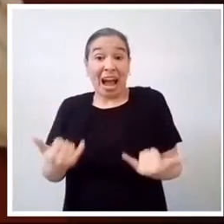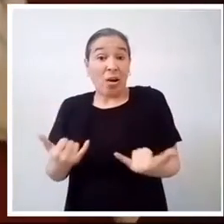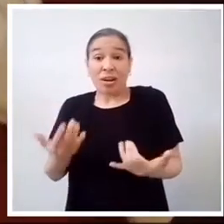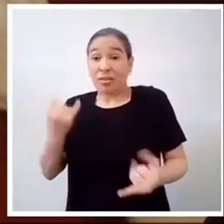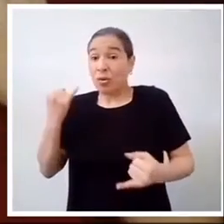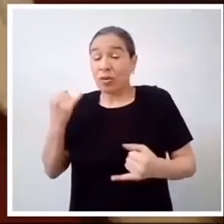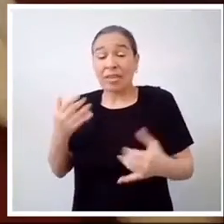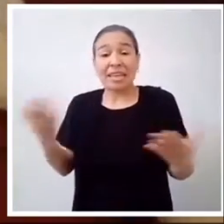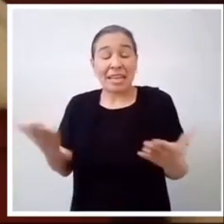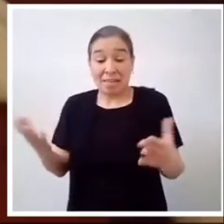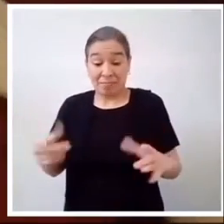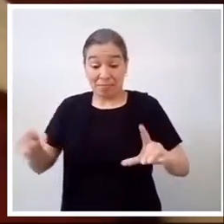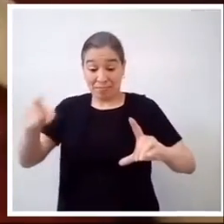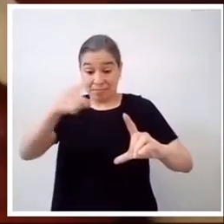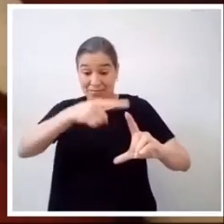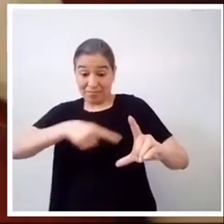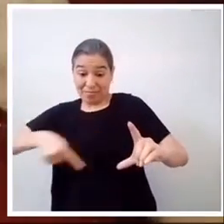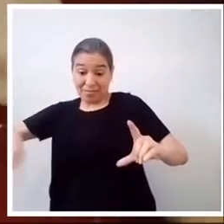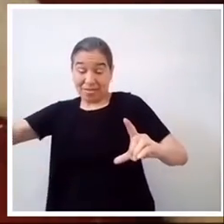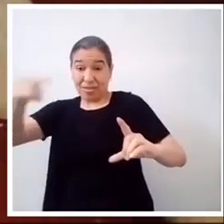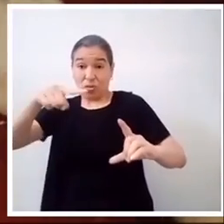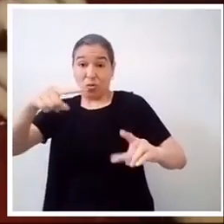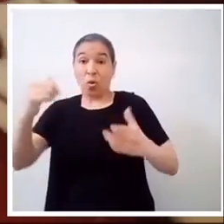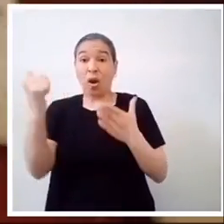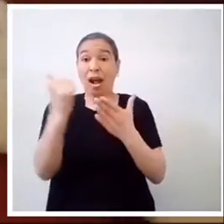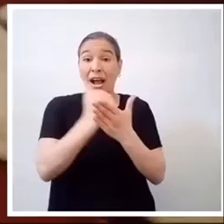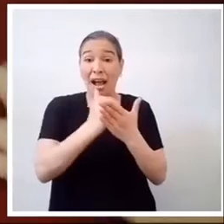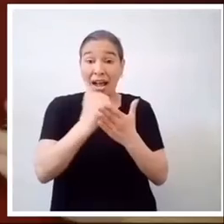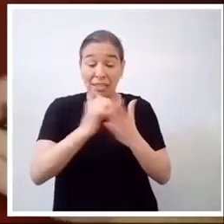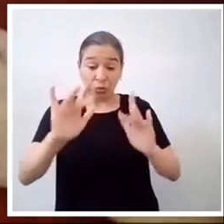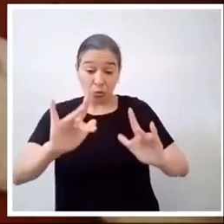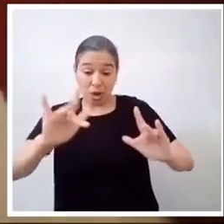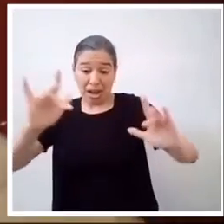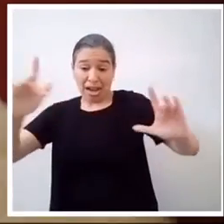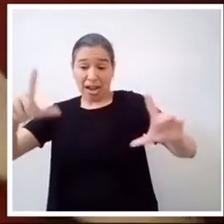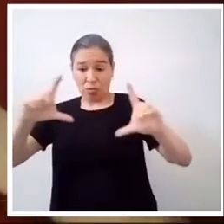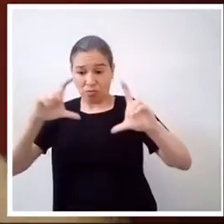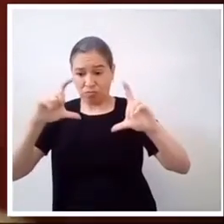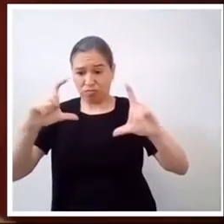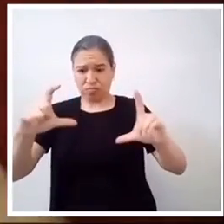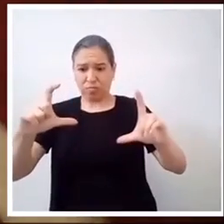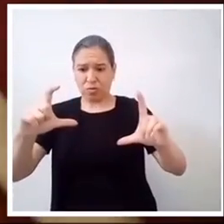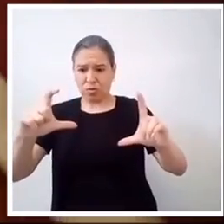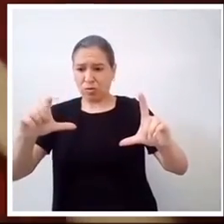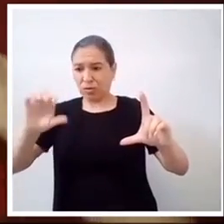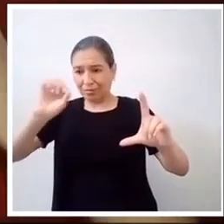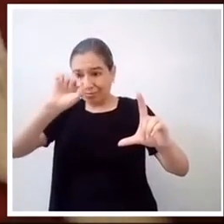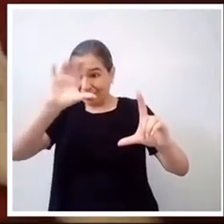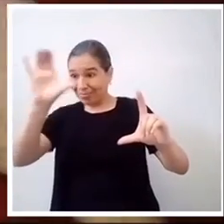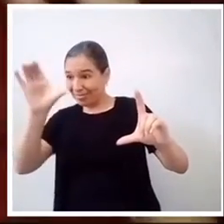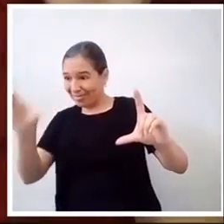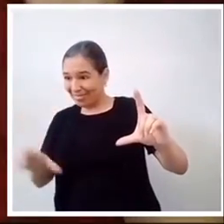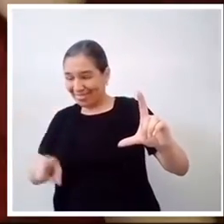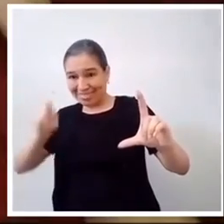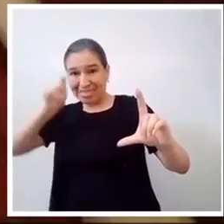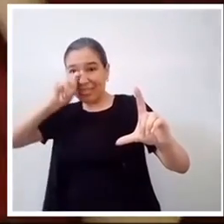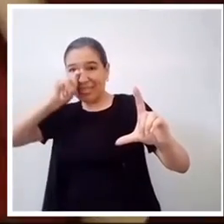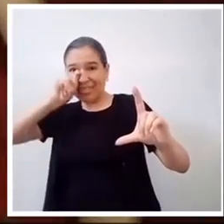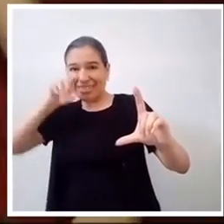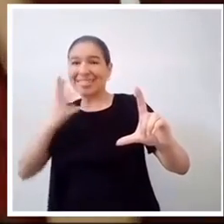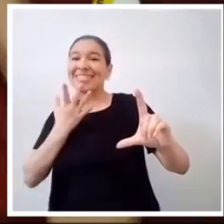Ahora pegamos, nuestra figura, sobre el círculo azul claro, de mayor tamaño.